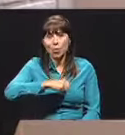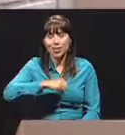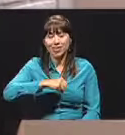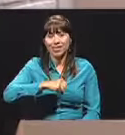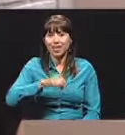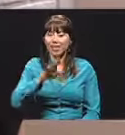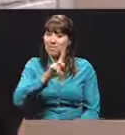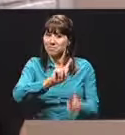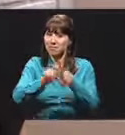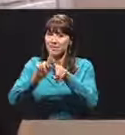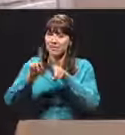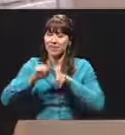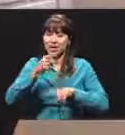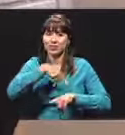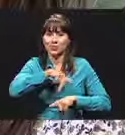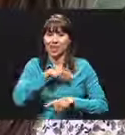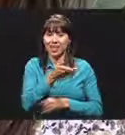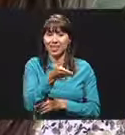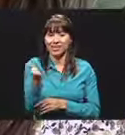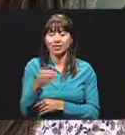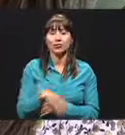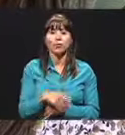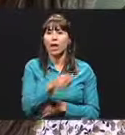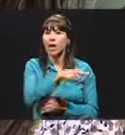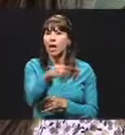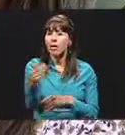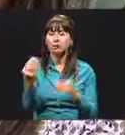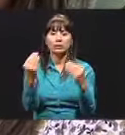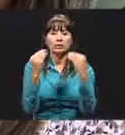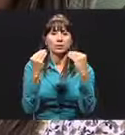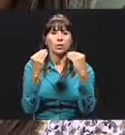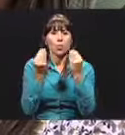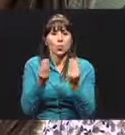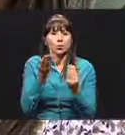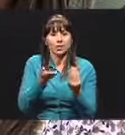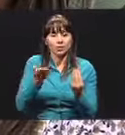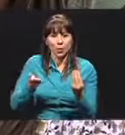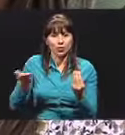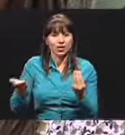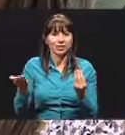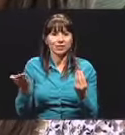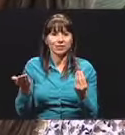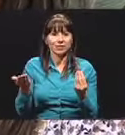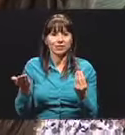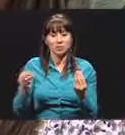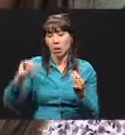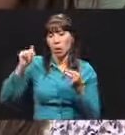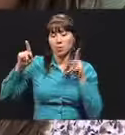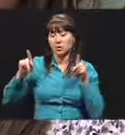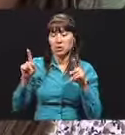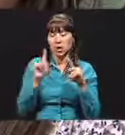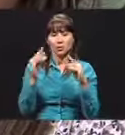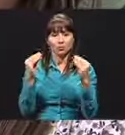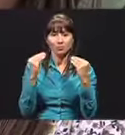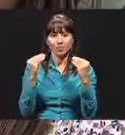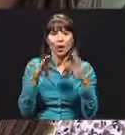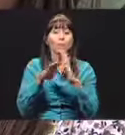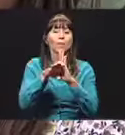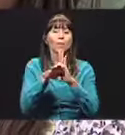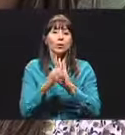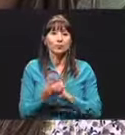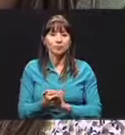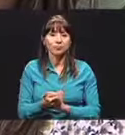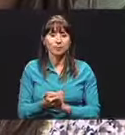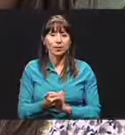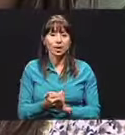las personalidades que tienen ellos, ¿verdad? Ellos le enseñan a uno muchas cosas que nadie se las va a enseñar a uno, ¿verdad? Como